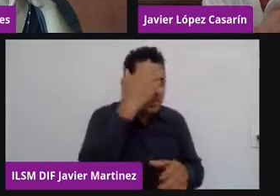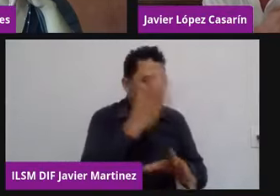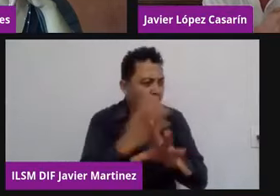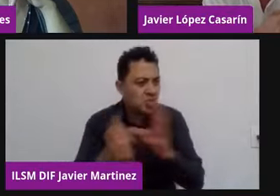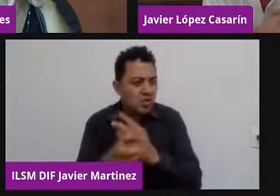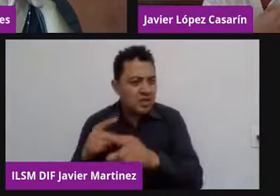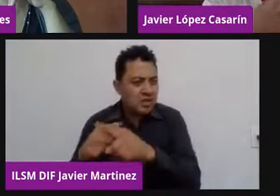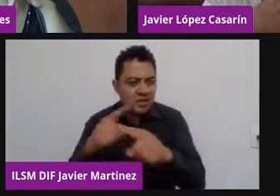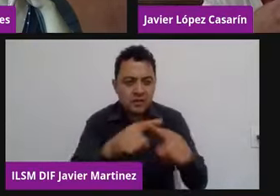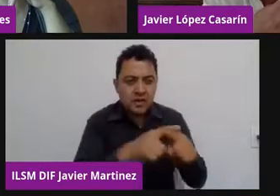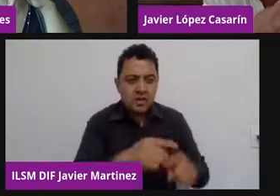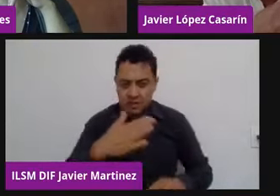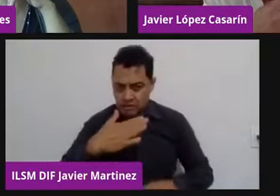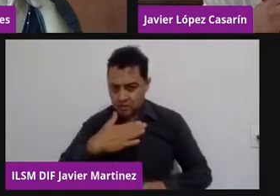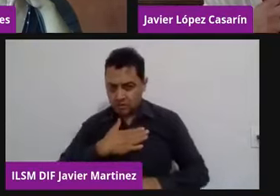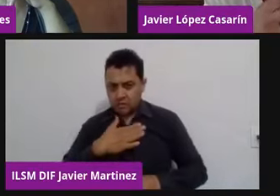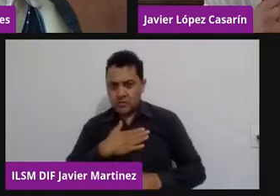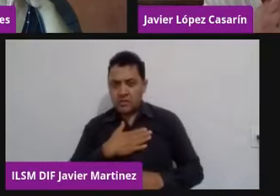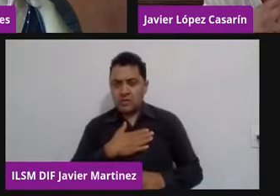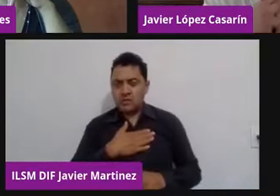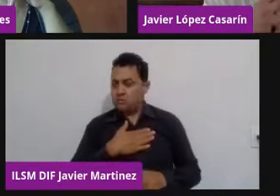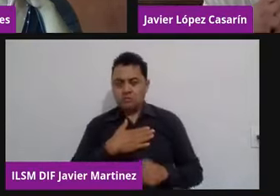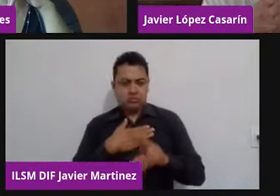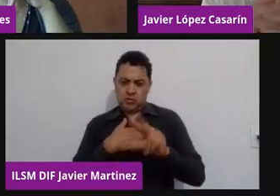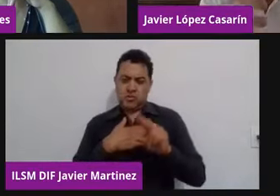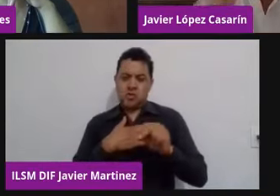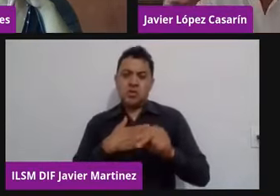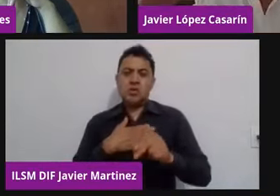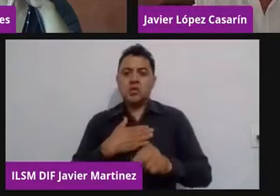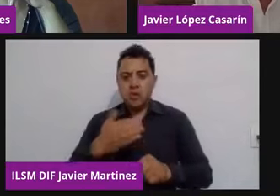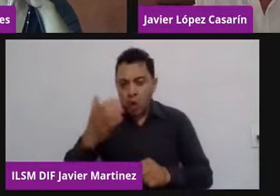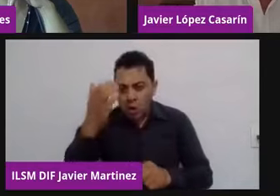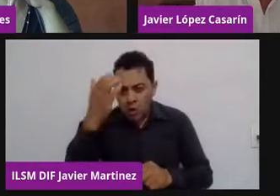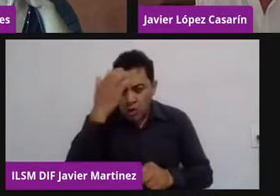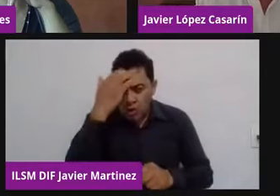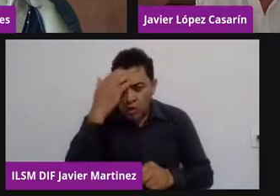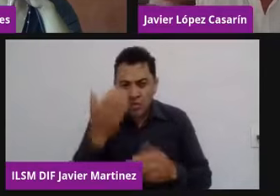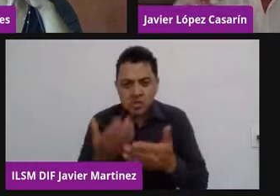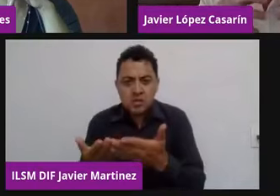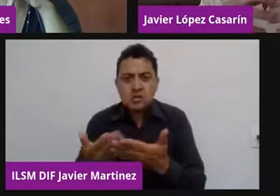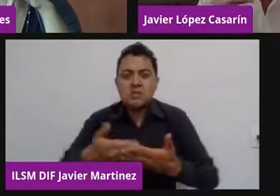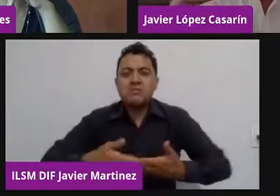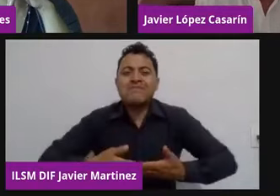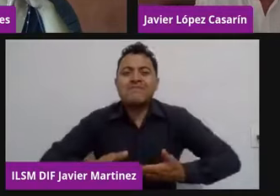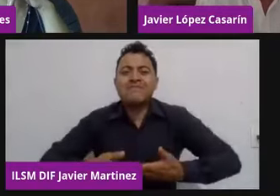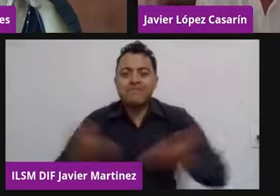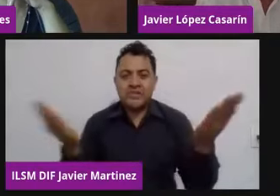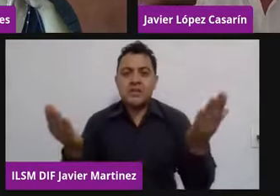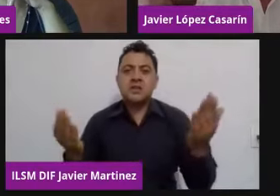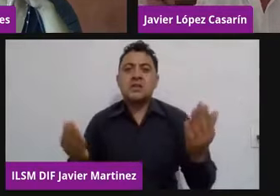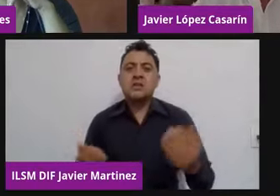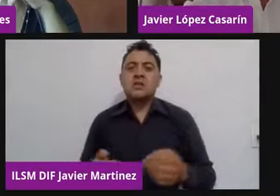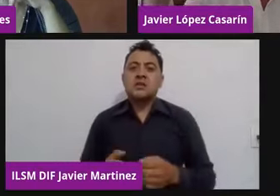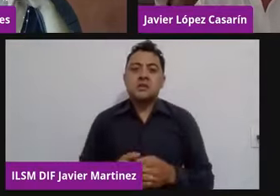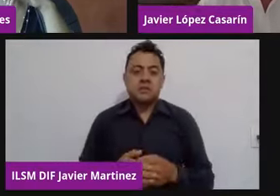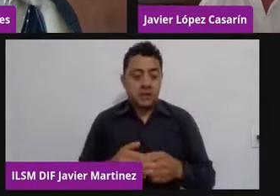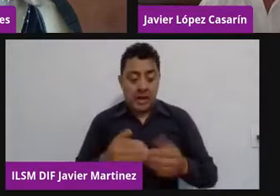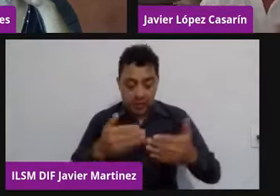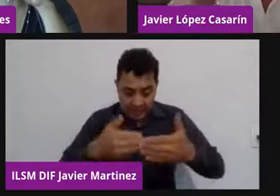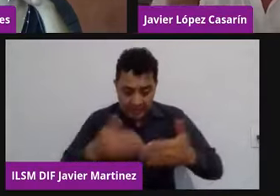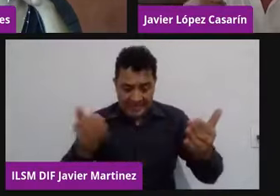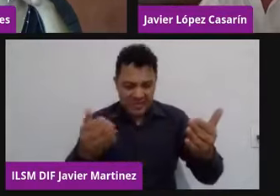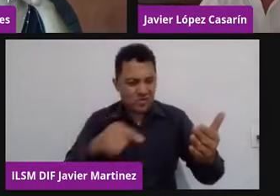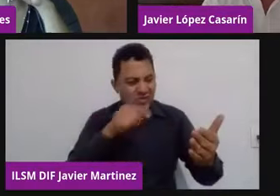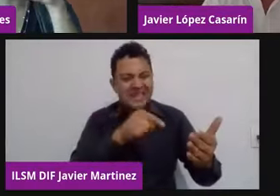del conocimiento, pues bueno, te va a poder al revés. Hoy hemos aprendido que compartir este conocimiento de una manera responsable, sin duda,